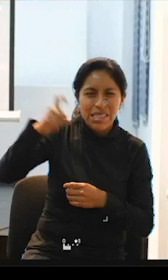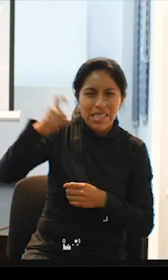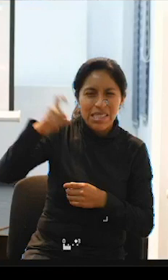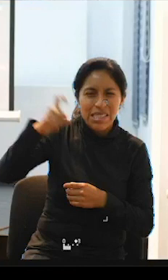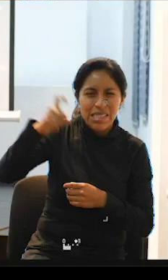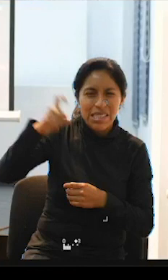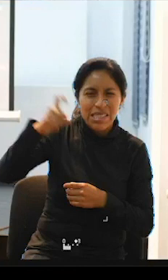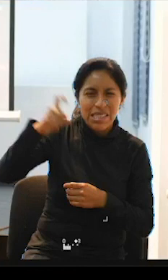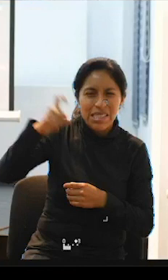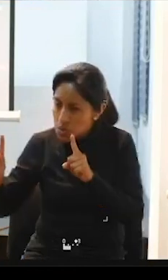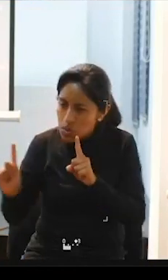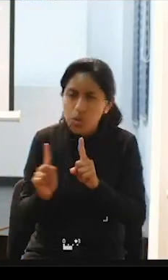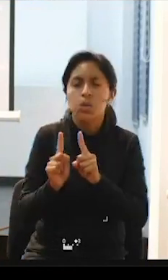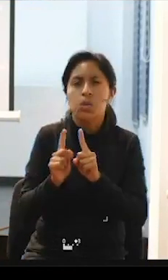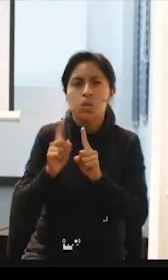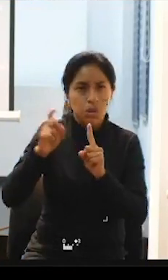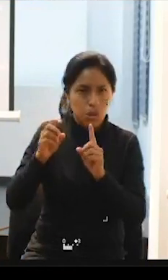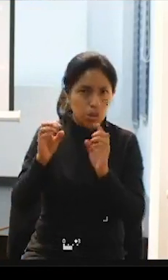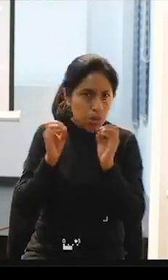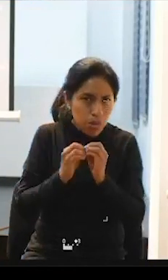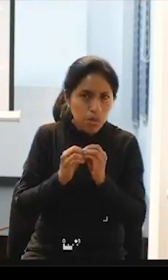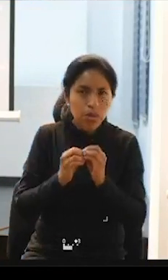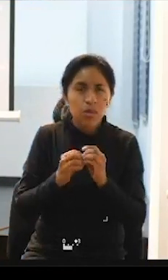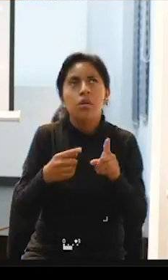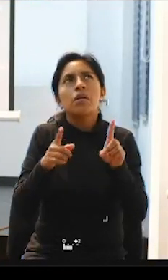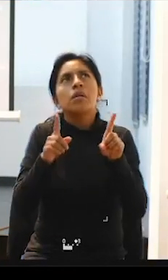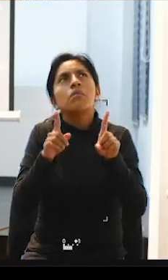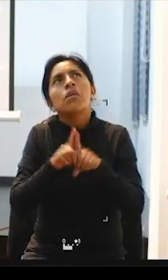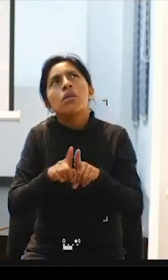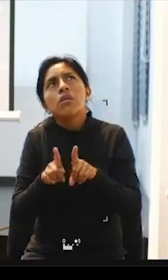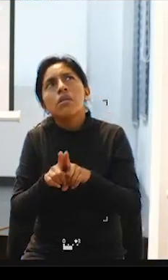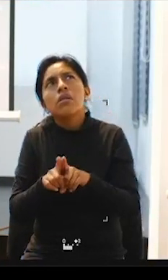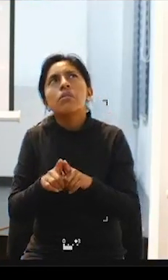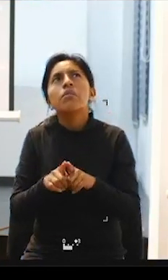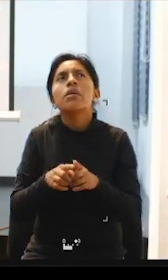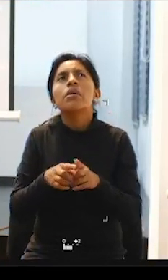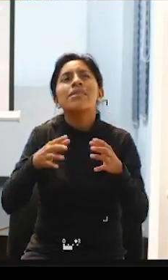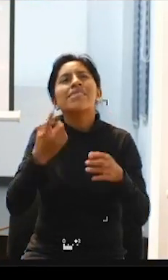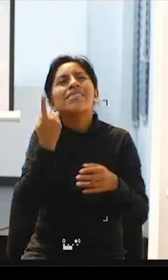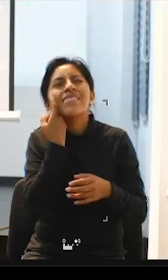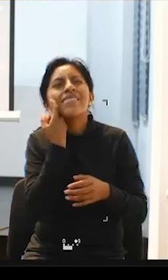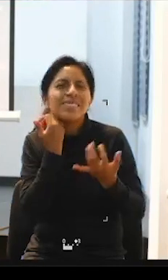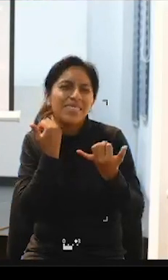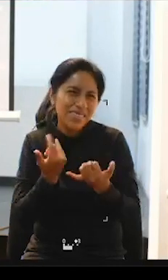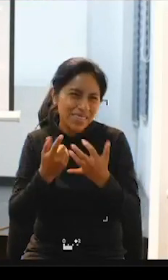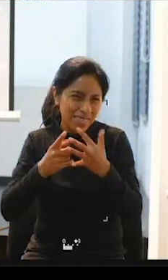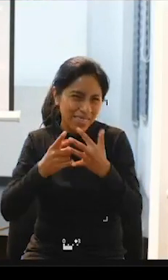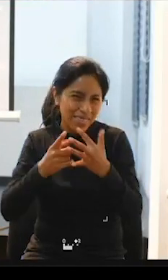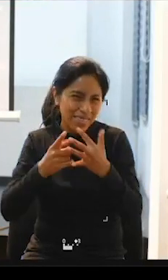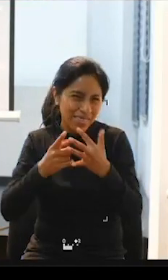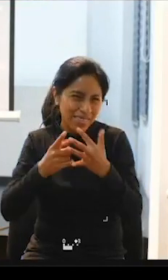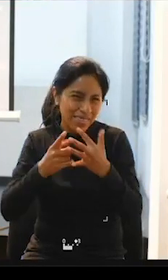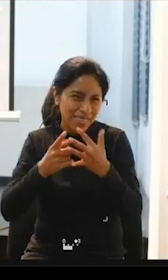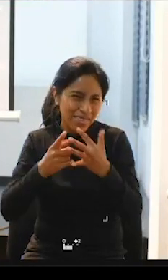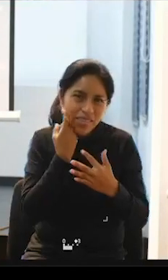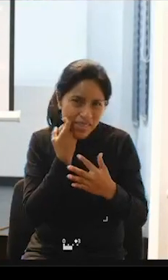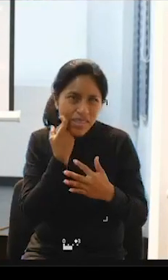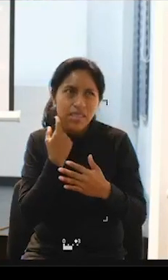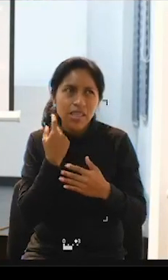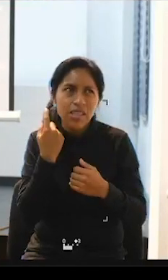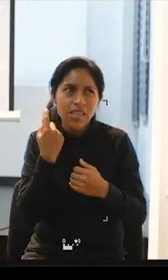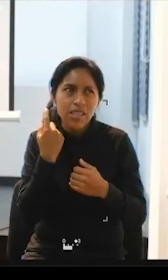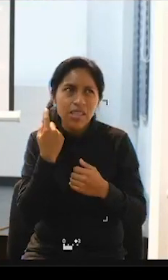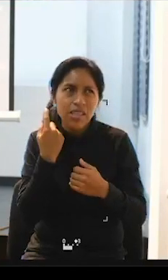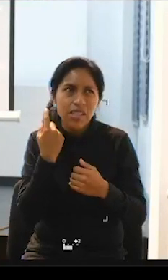y ahorita también está como se está apenas como iniciando porque se comenzó como dos años